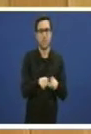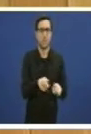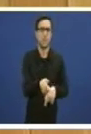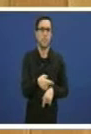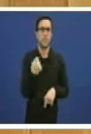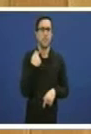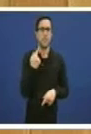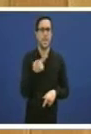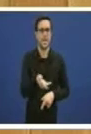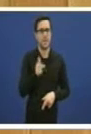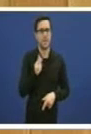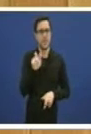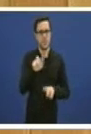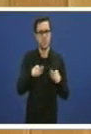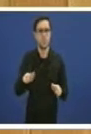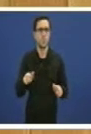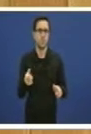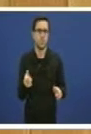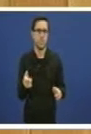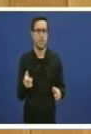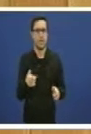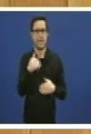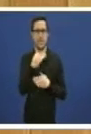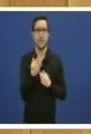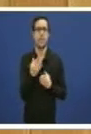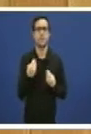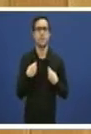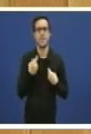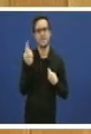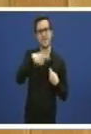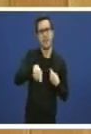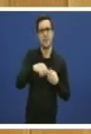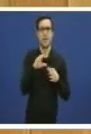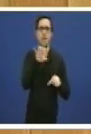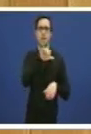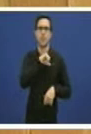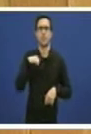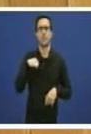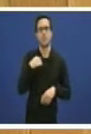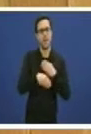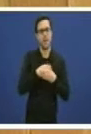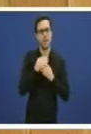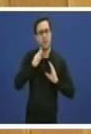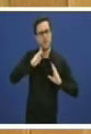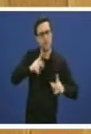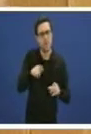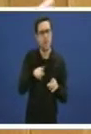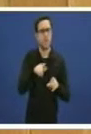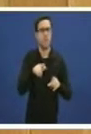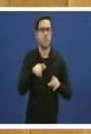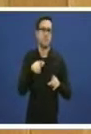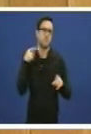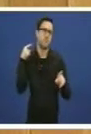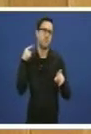prestación do paro e que saben que as comunidades autónomas están a facer grandes esforzos para solventar esta situación o